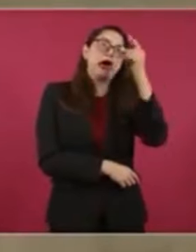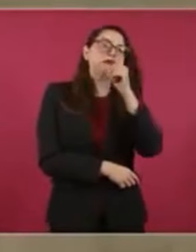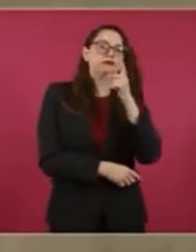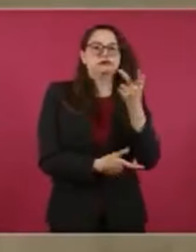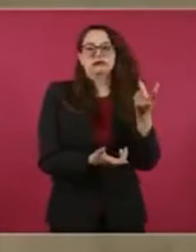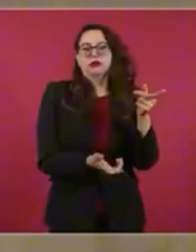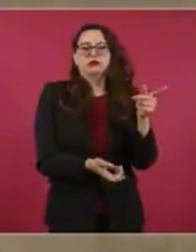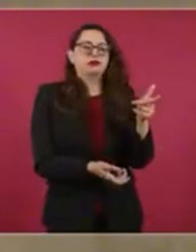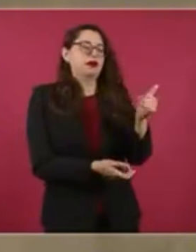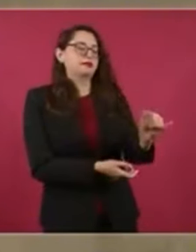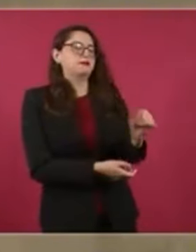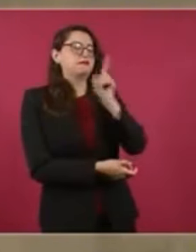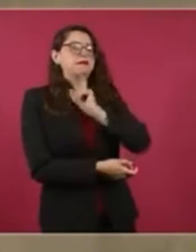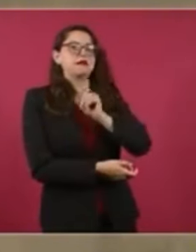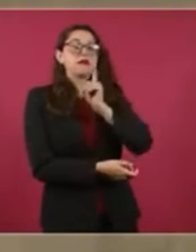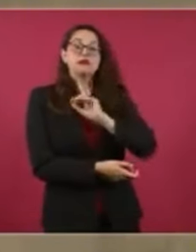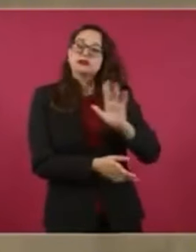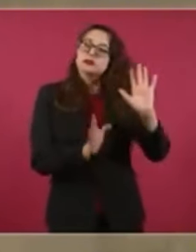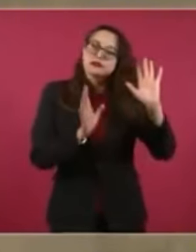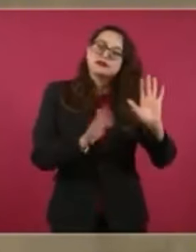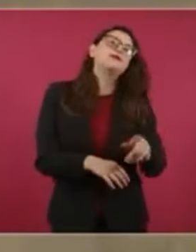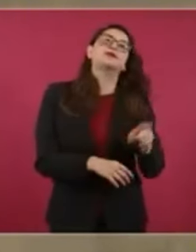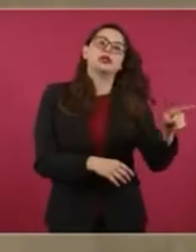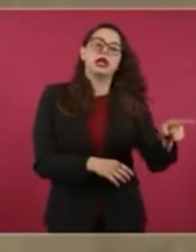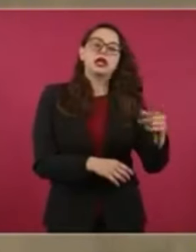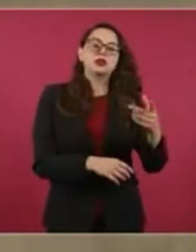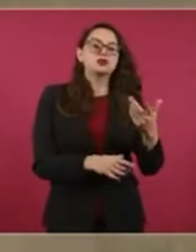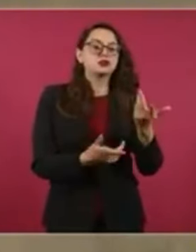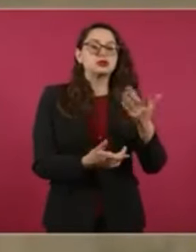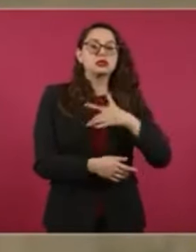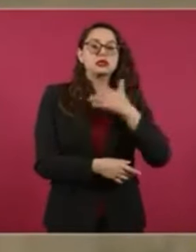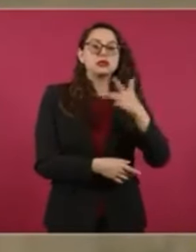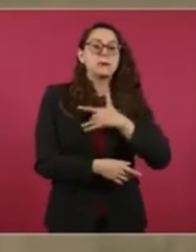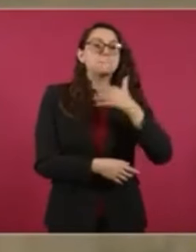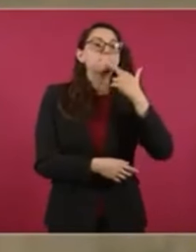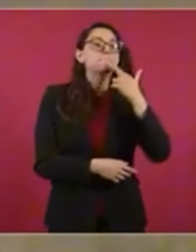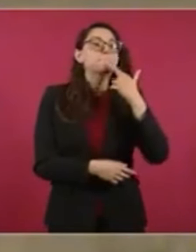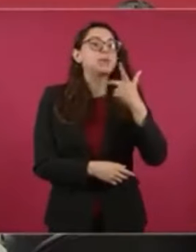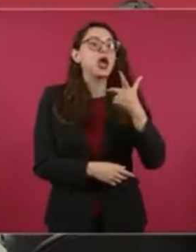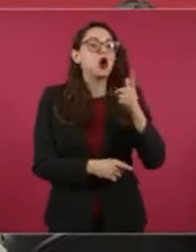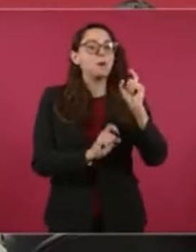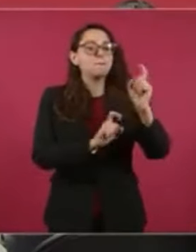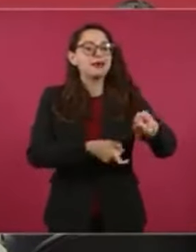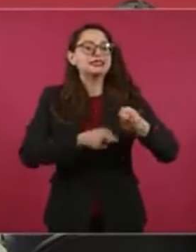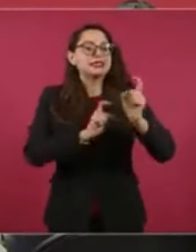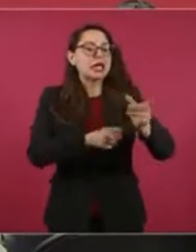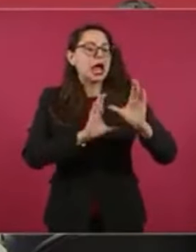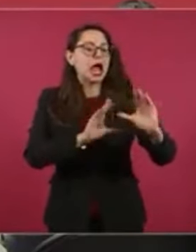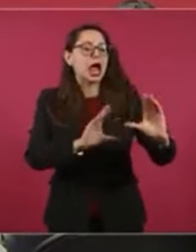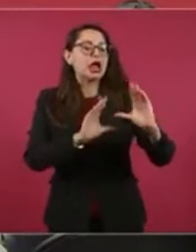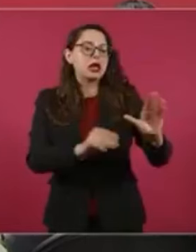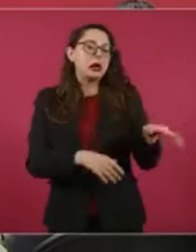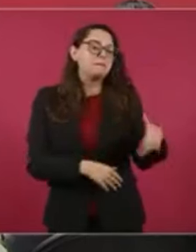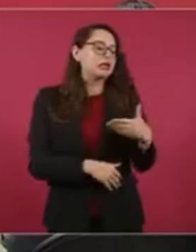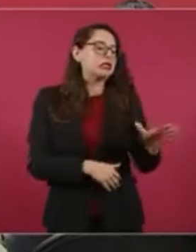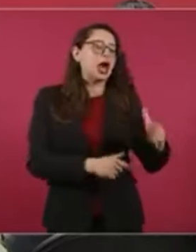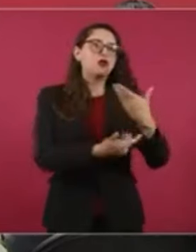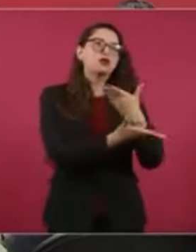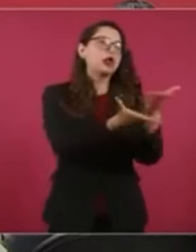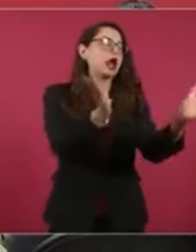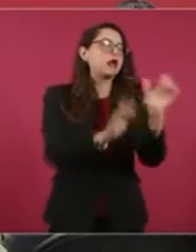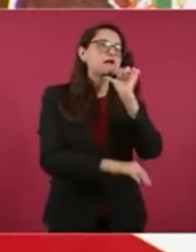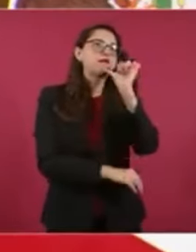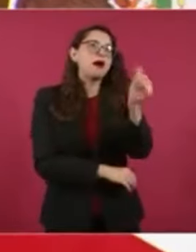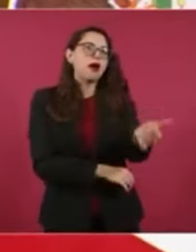de mentiras, era mejor enseñar a pescar que entregar pescado.